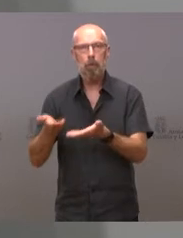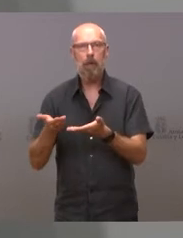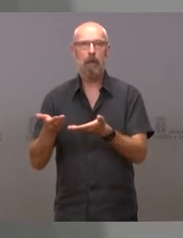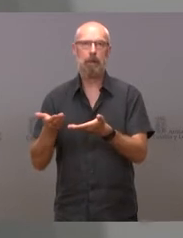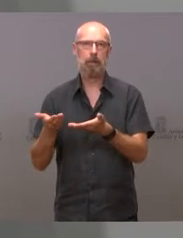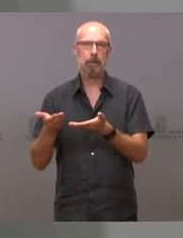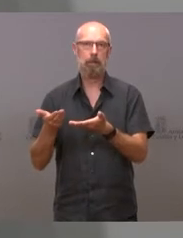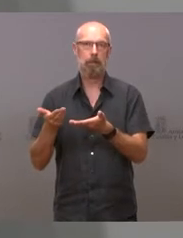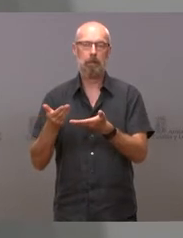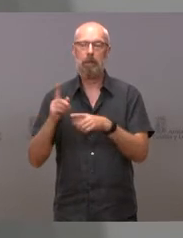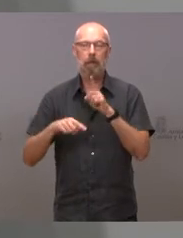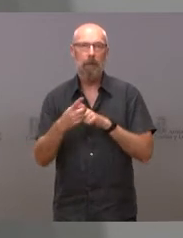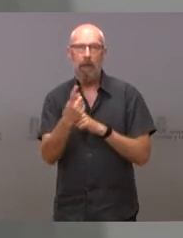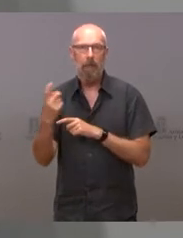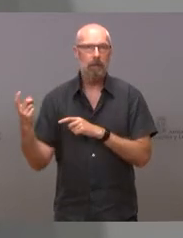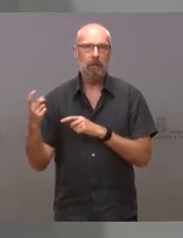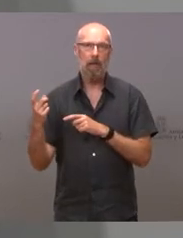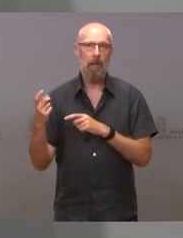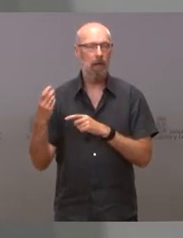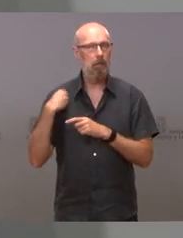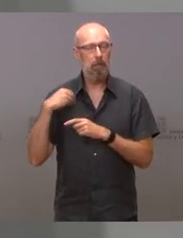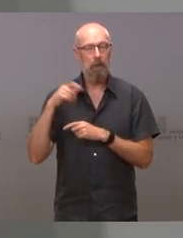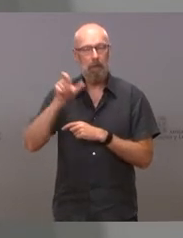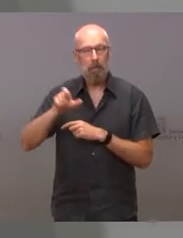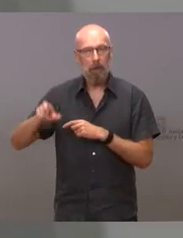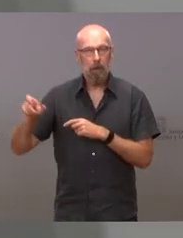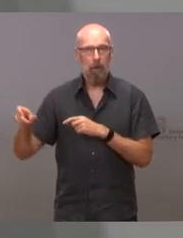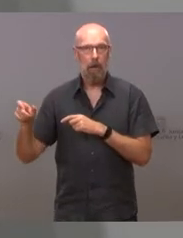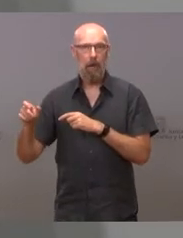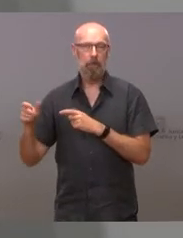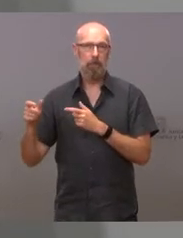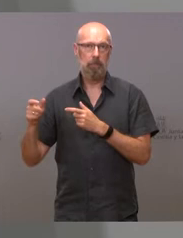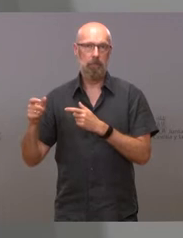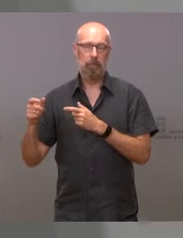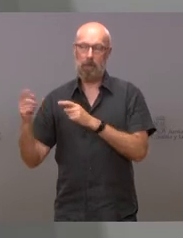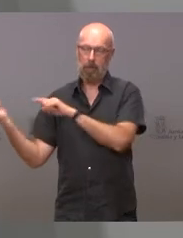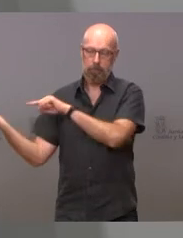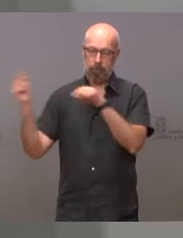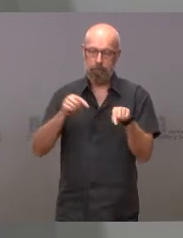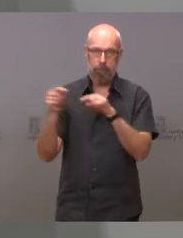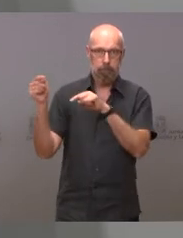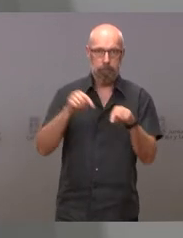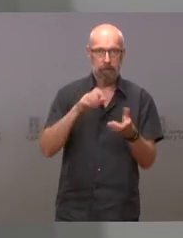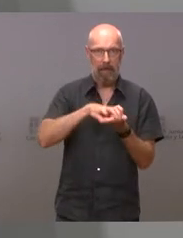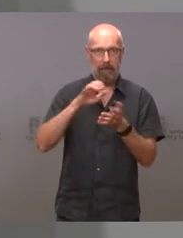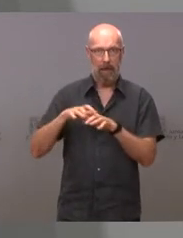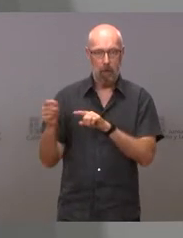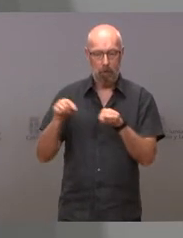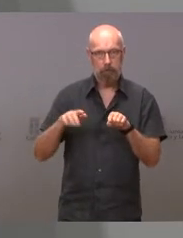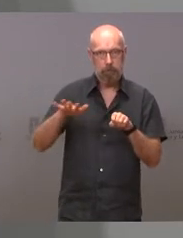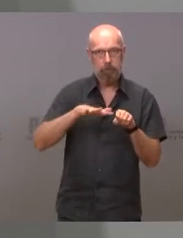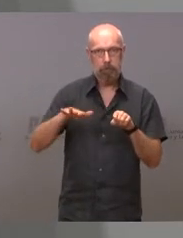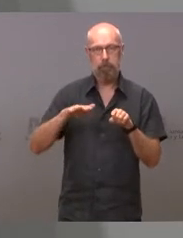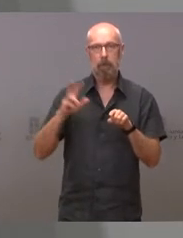precisa a todas las personas que van a ser recibidas en nuestra comunidad provenientes